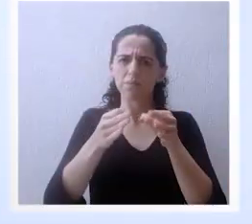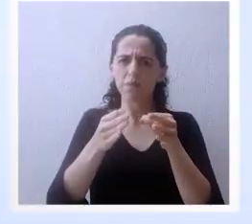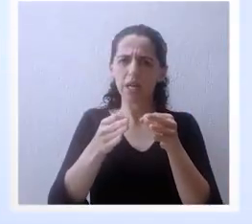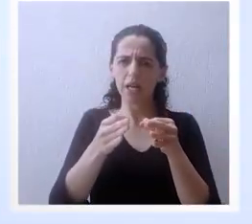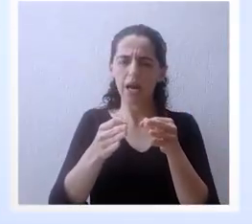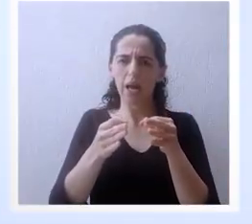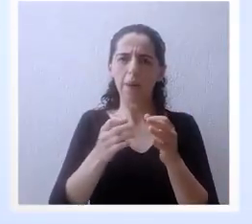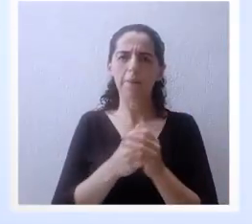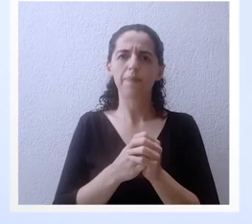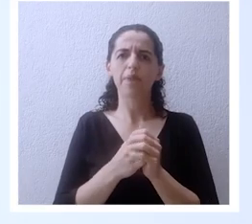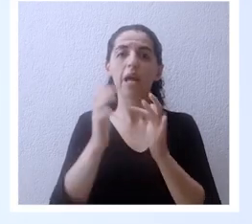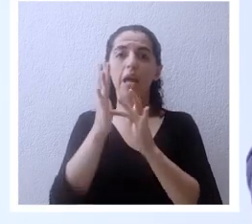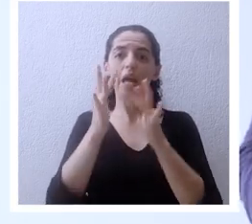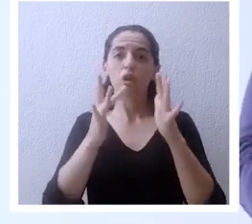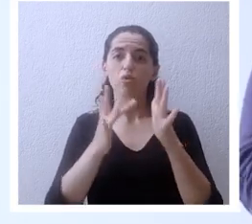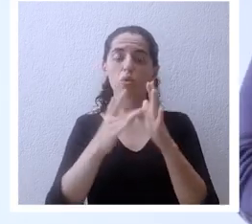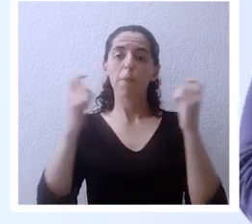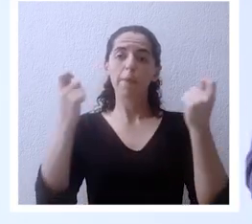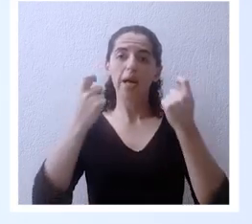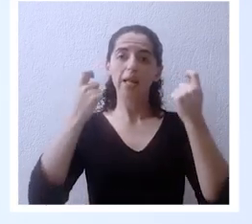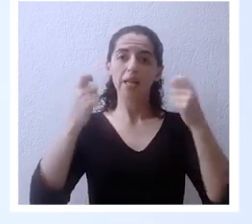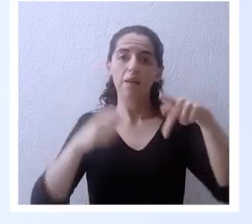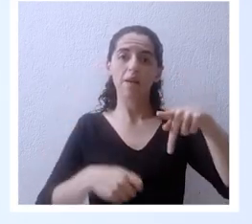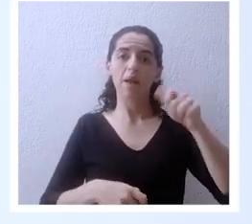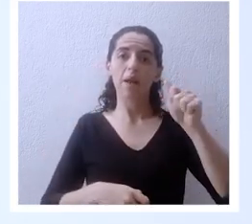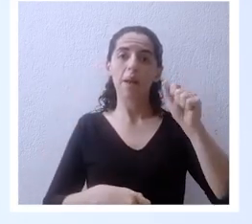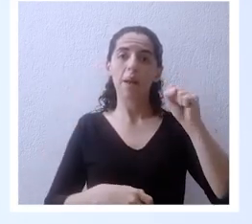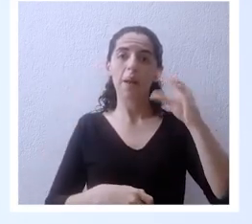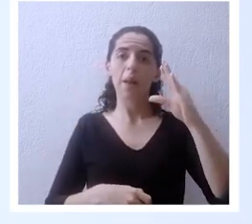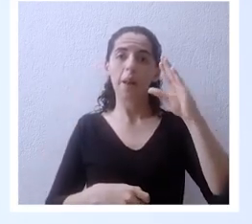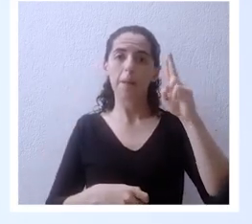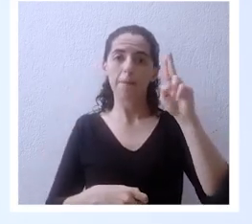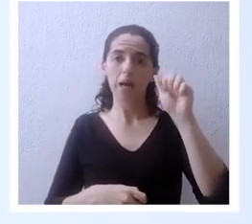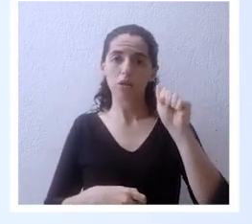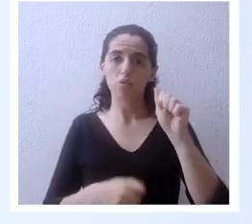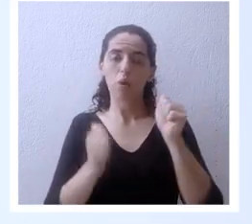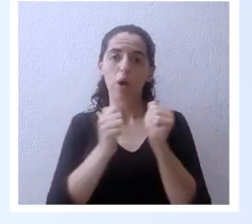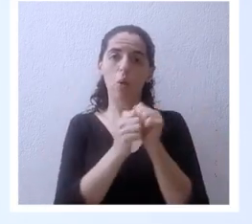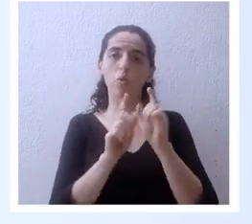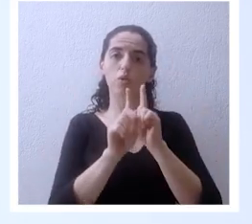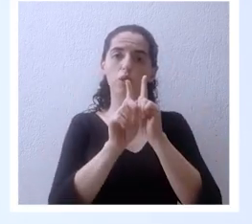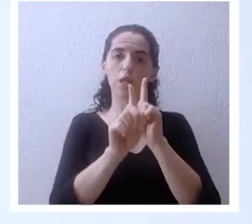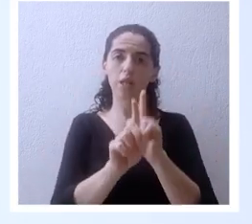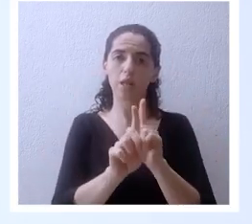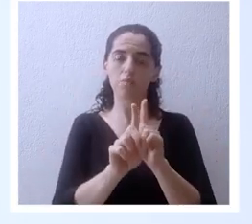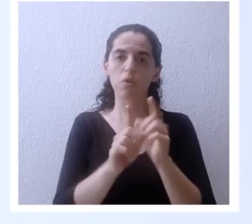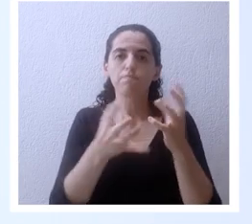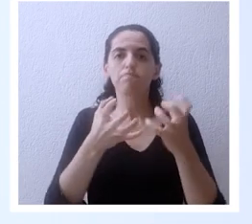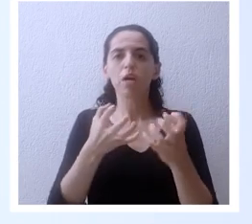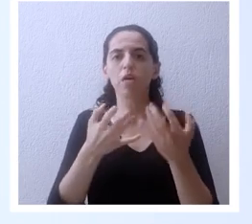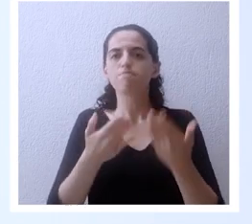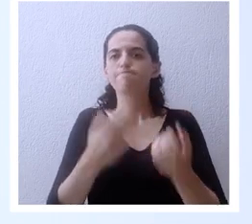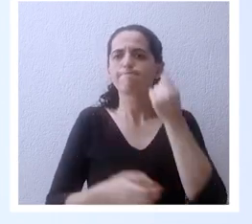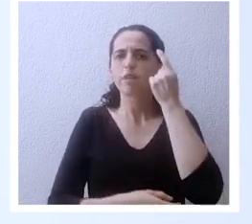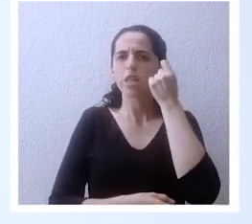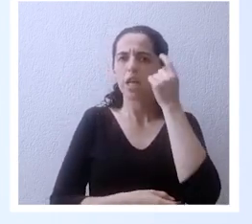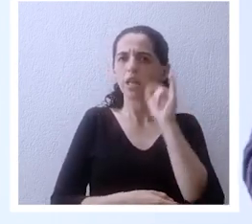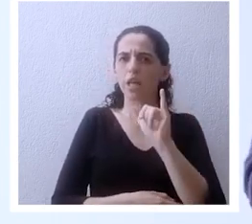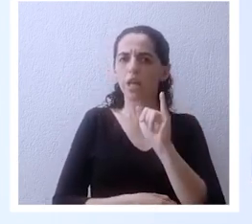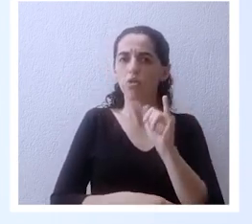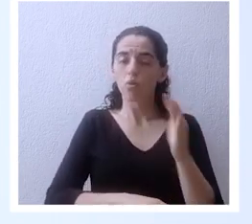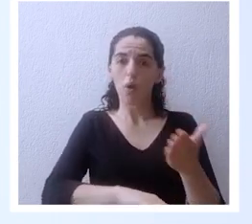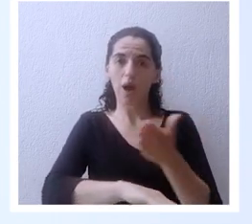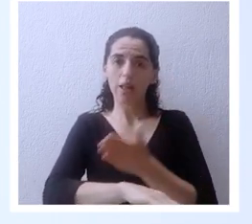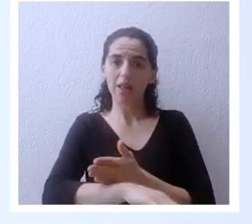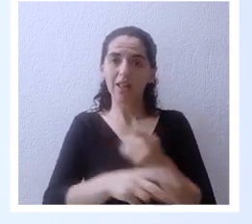Jesús va a celebrar la Pascua con sus discípulos y quisiera que tal vez podamos entender esto porque antes